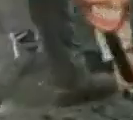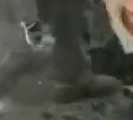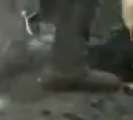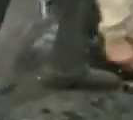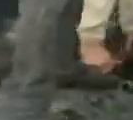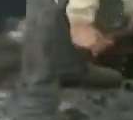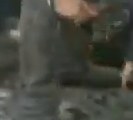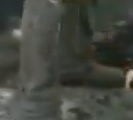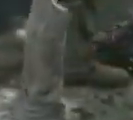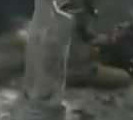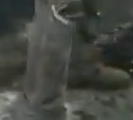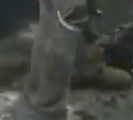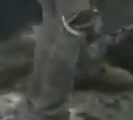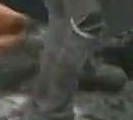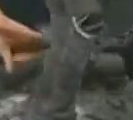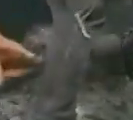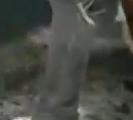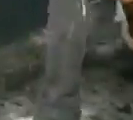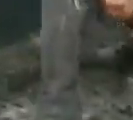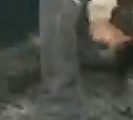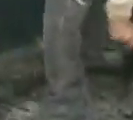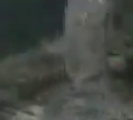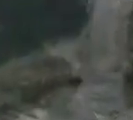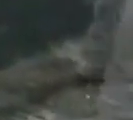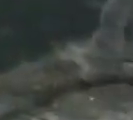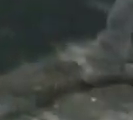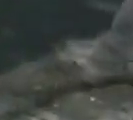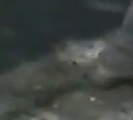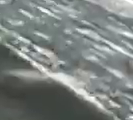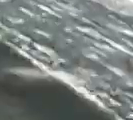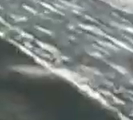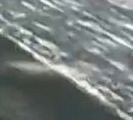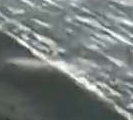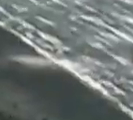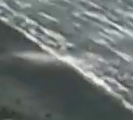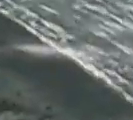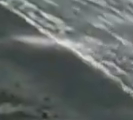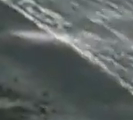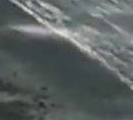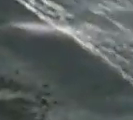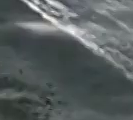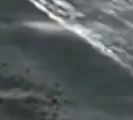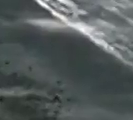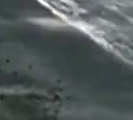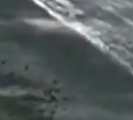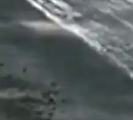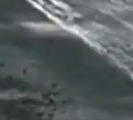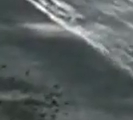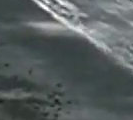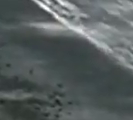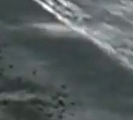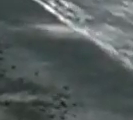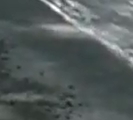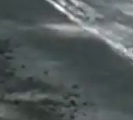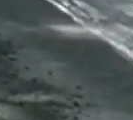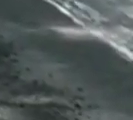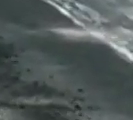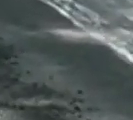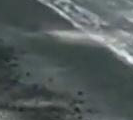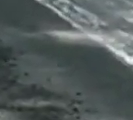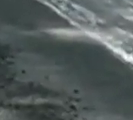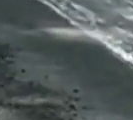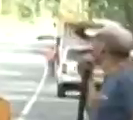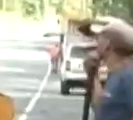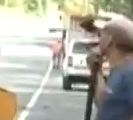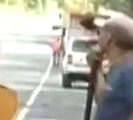el primer trabajo que estamos encomendando a partir de este kilómetro 45 es importante destacar presidente que